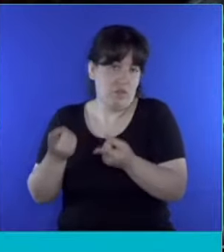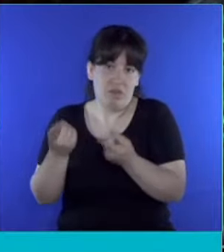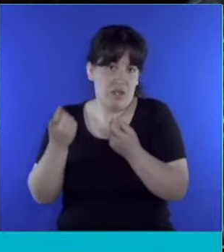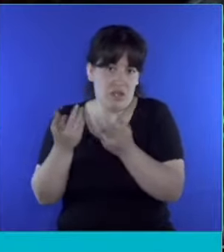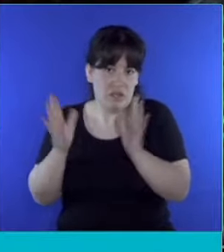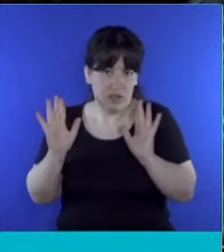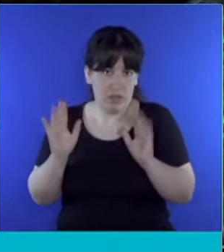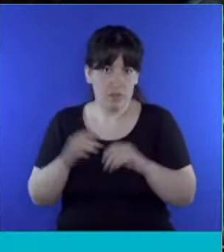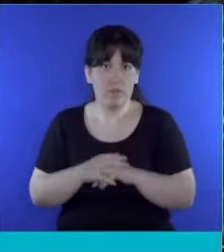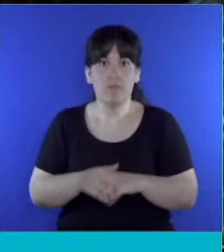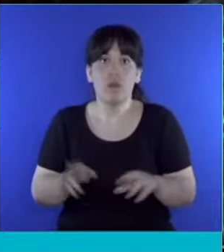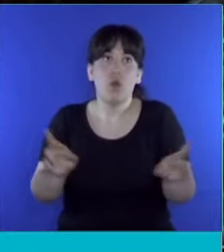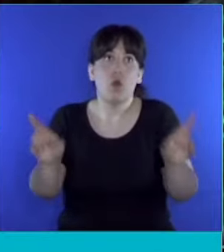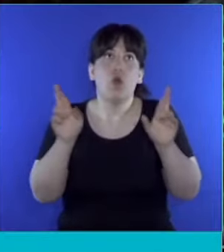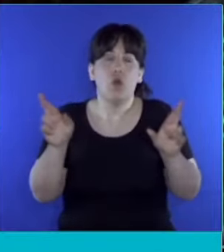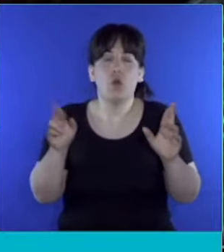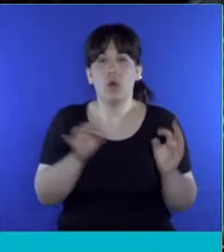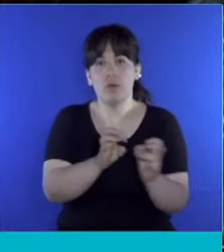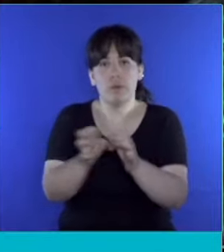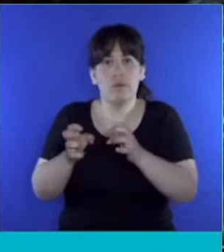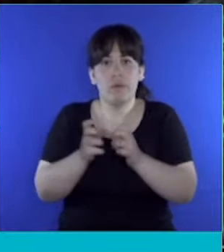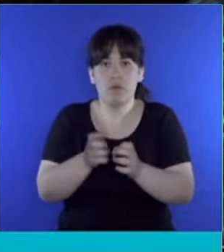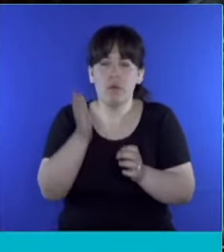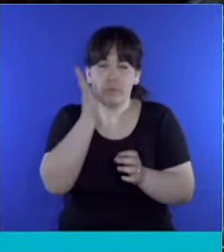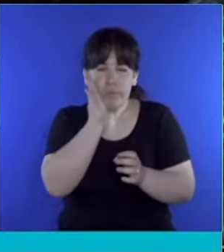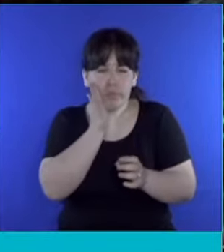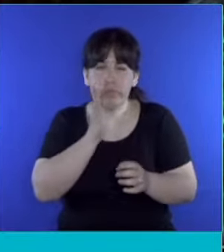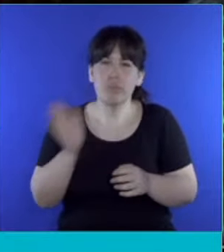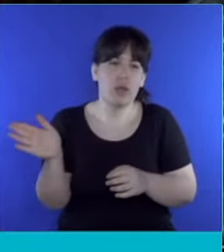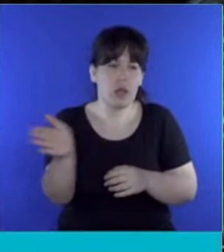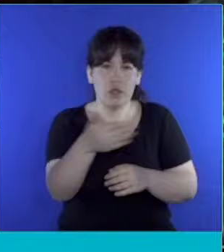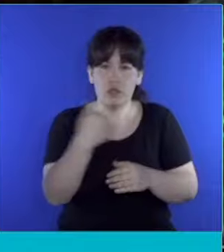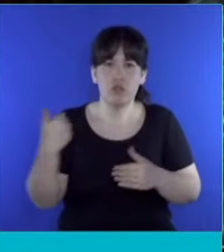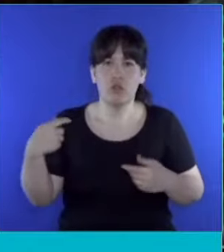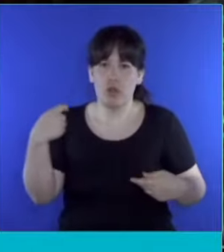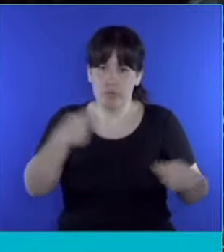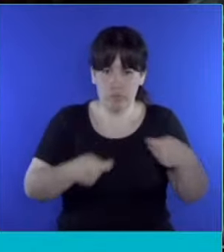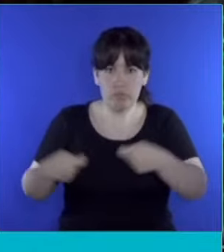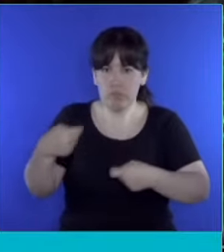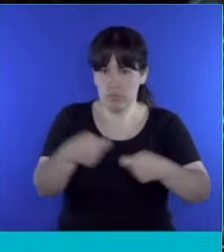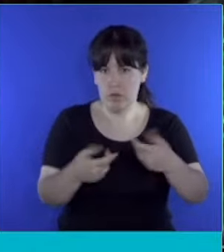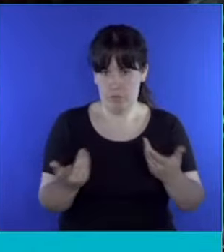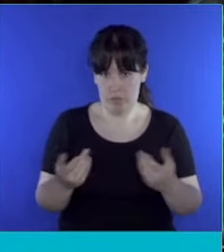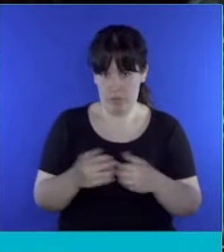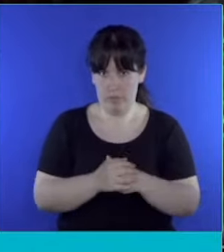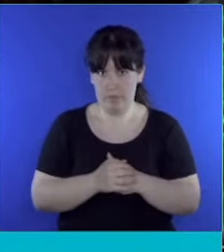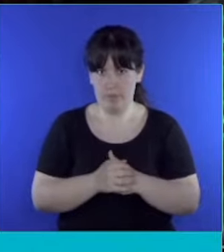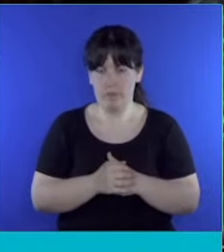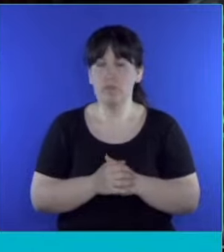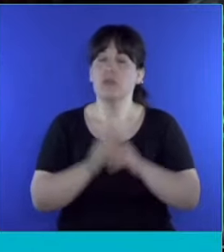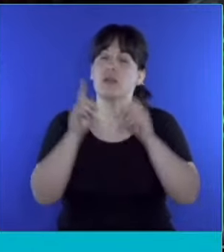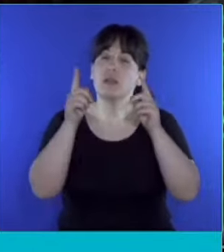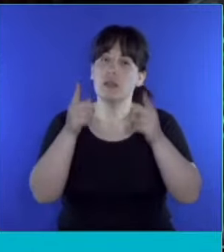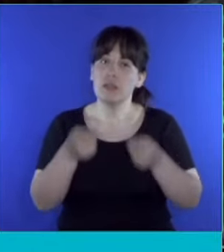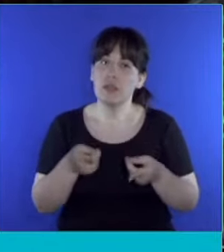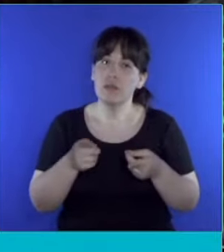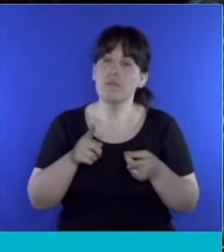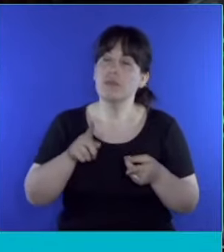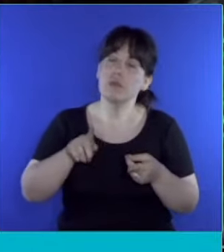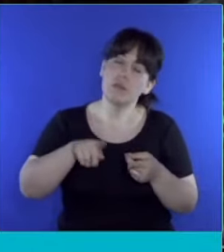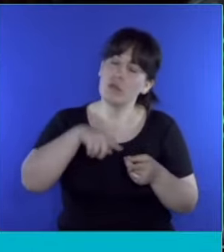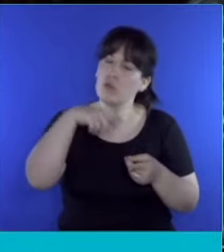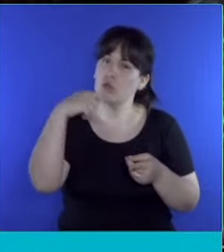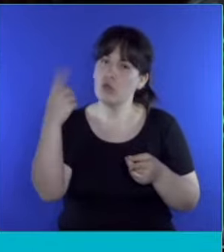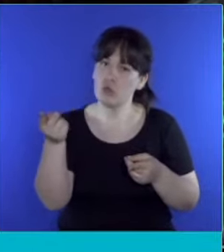se dé efectivamente ese tratamiento generoso de parte de los autores de los proyectos. Y me gustaría referirme a otro